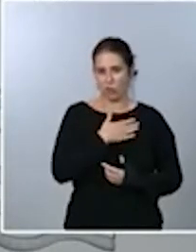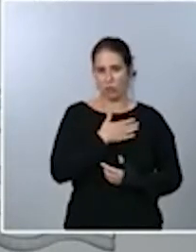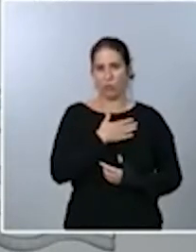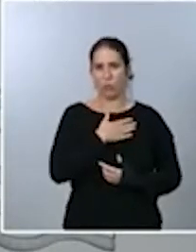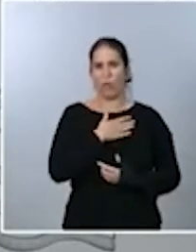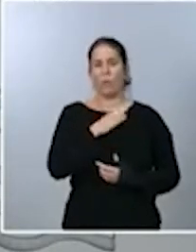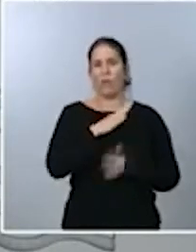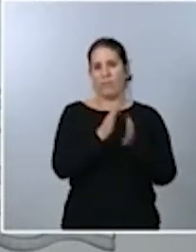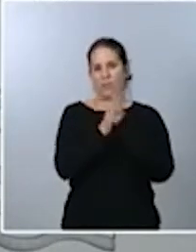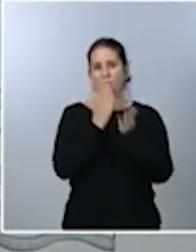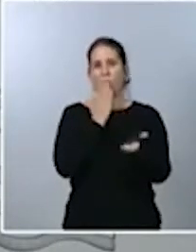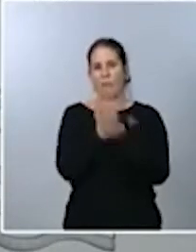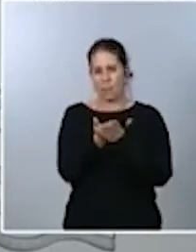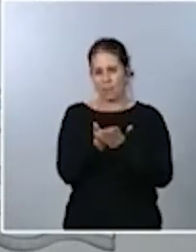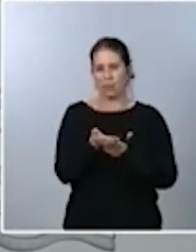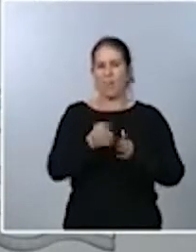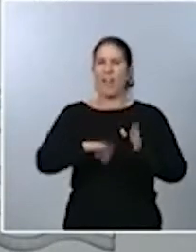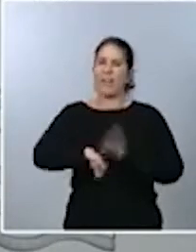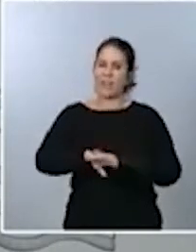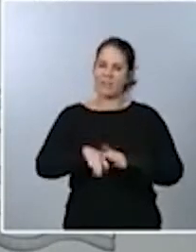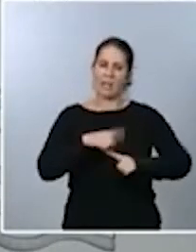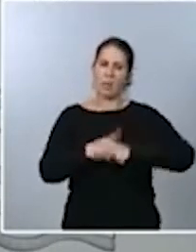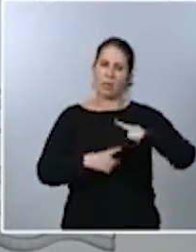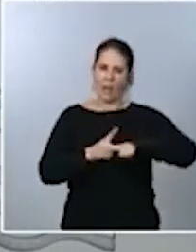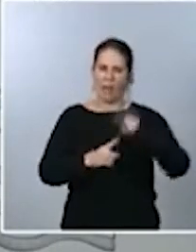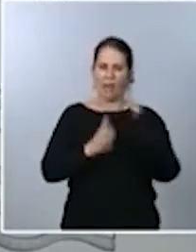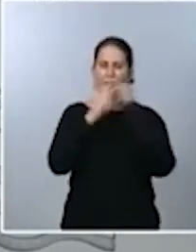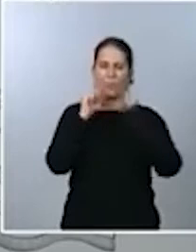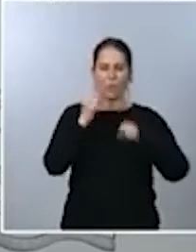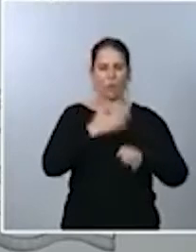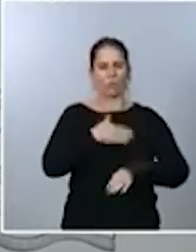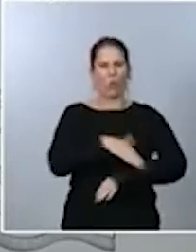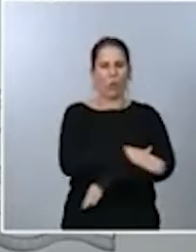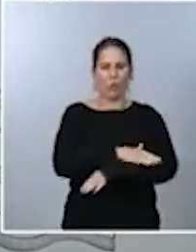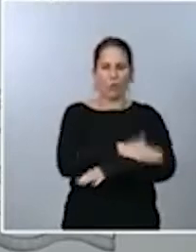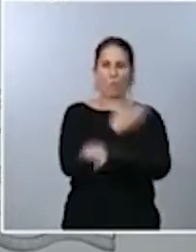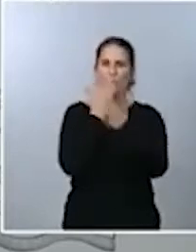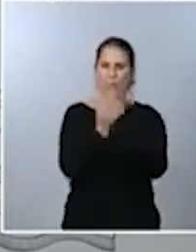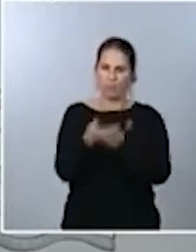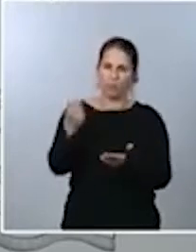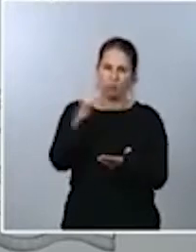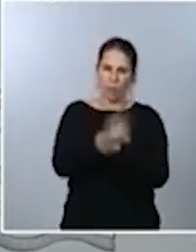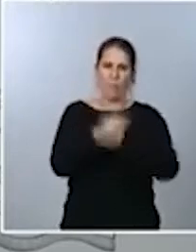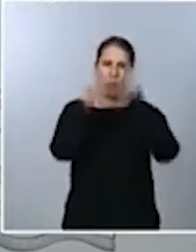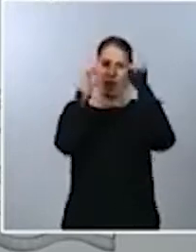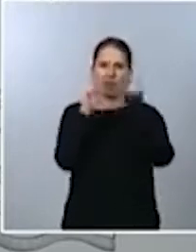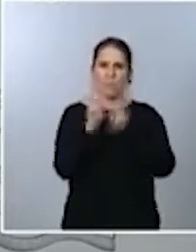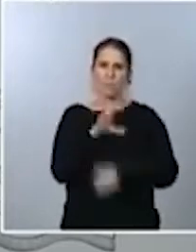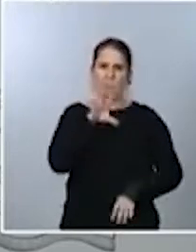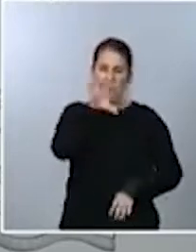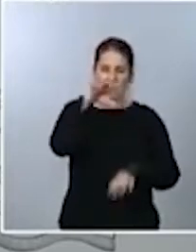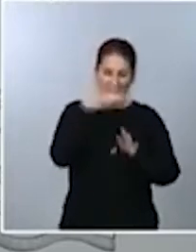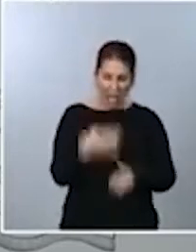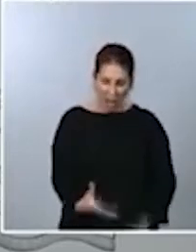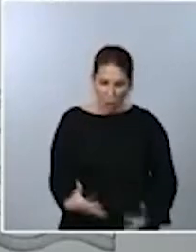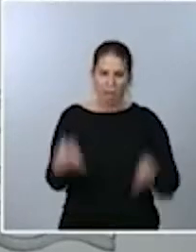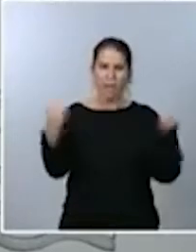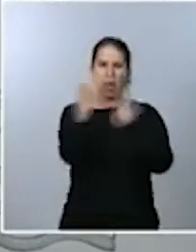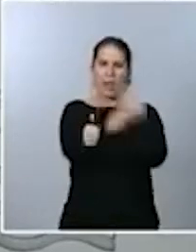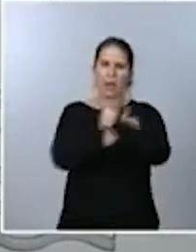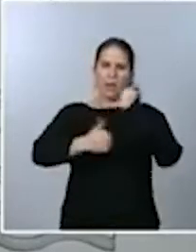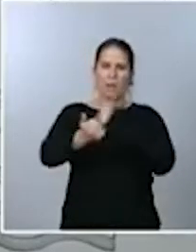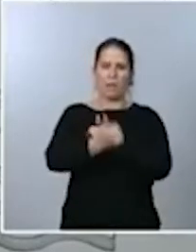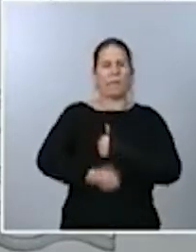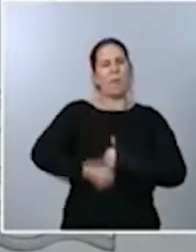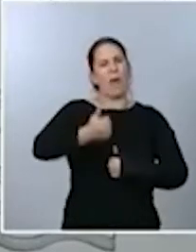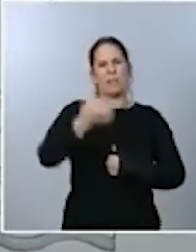derecha moderada, llegue a acuerdos con el Gobierno. En este momento, los temas de país tienen que anteponerse a los intereses partidistas. No hay